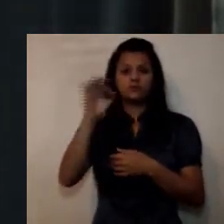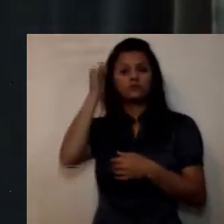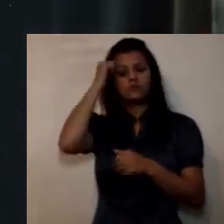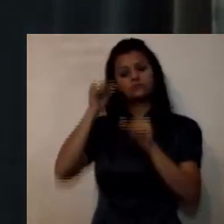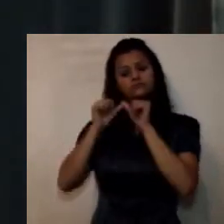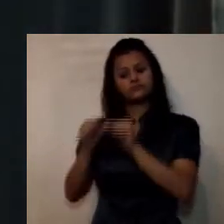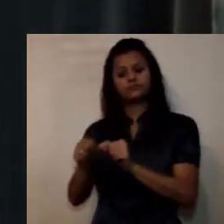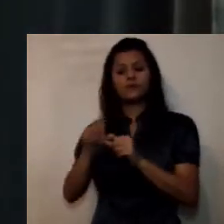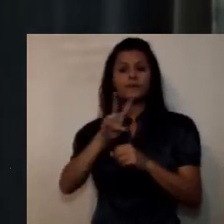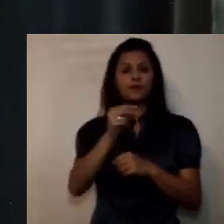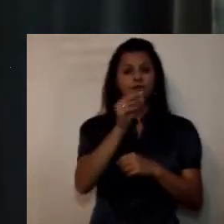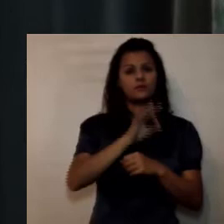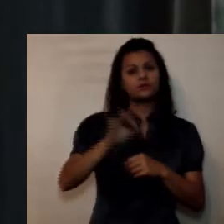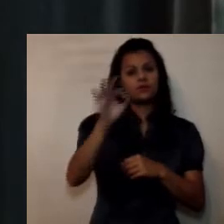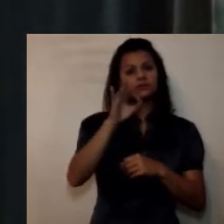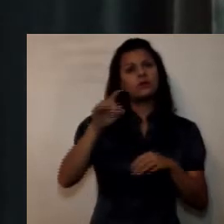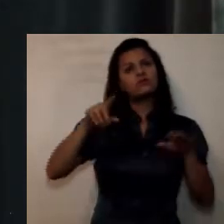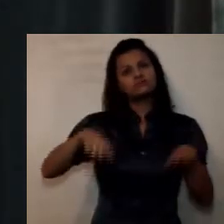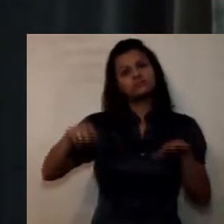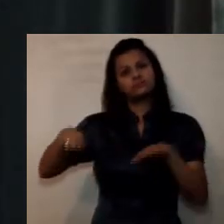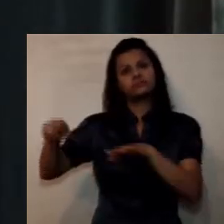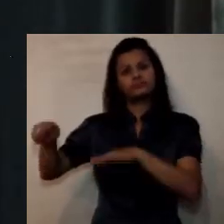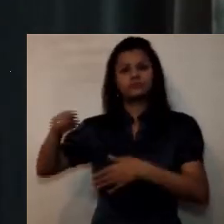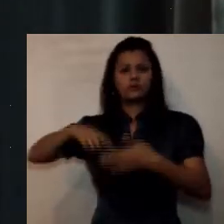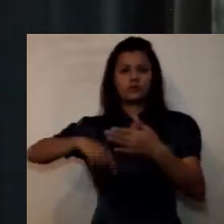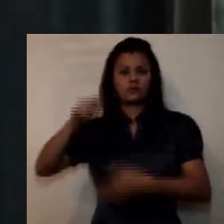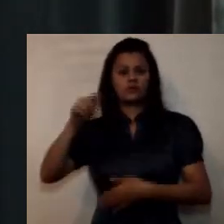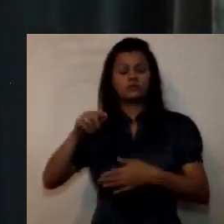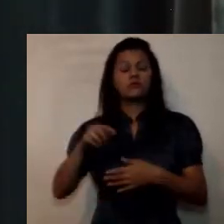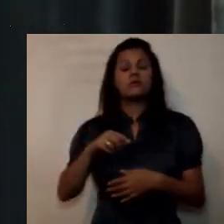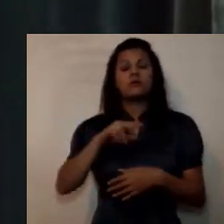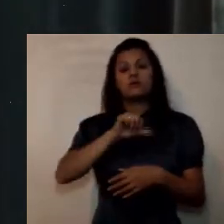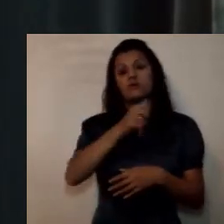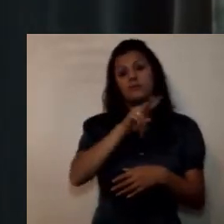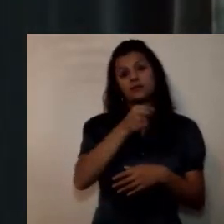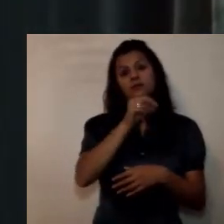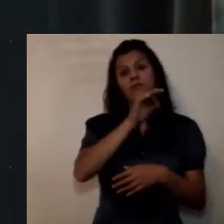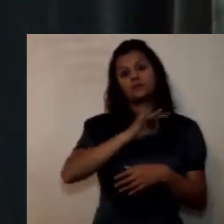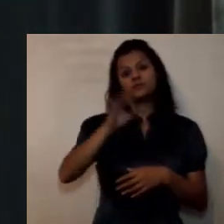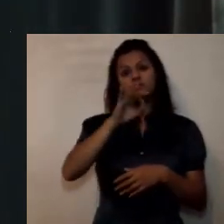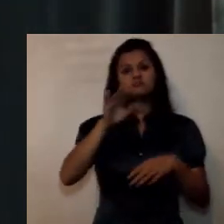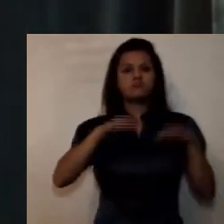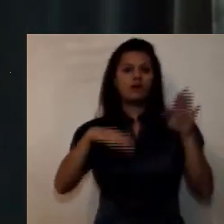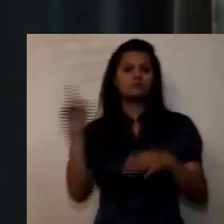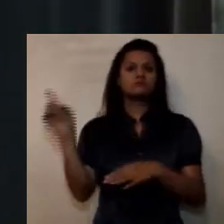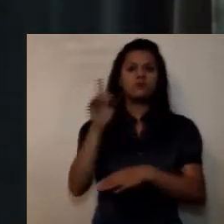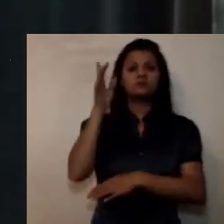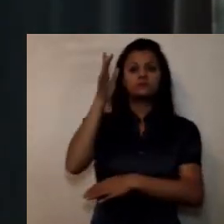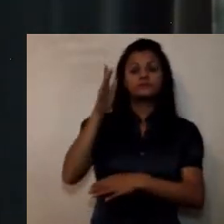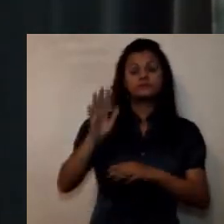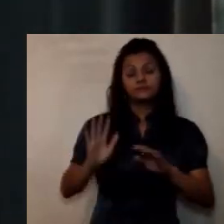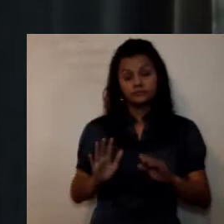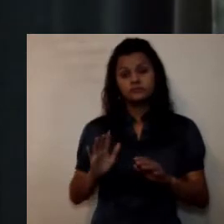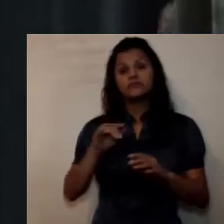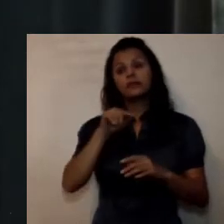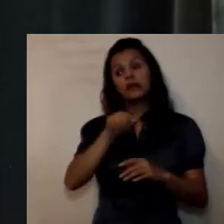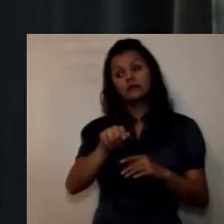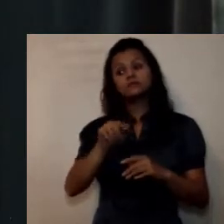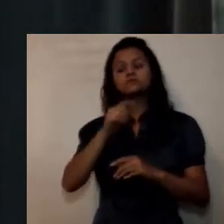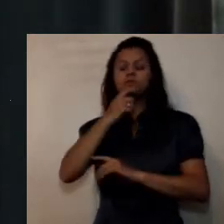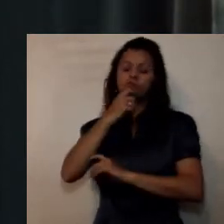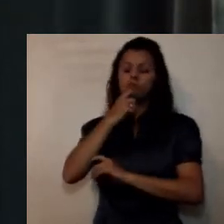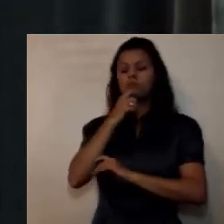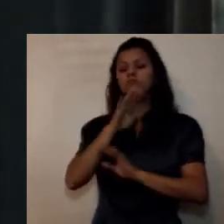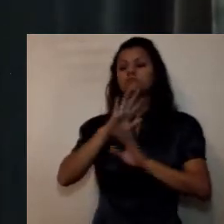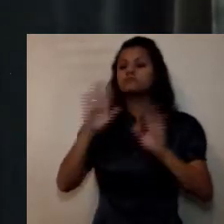ocasionales y el 10% de docentes de cátedra ese ejercicio es viable si y solo si las bases presupuestales